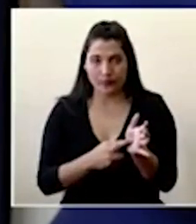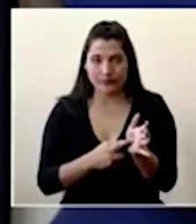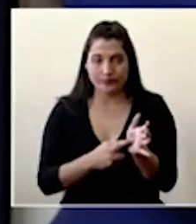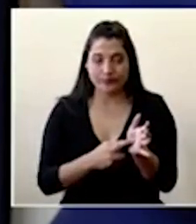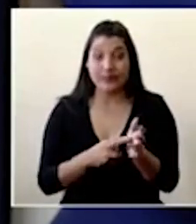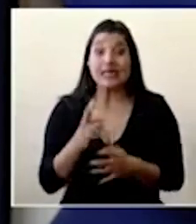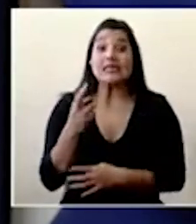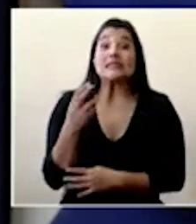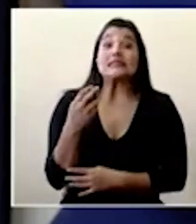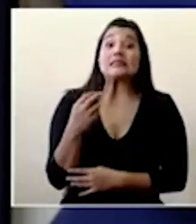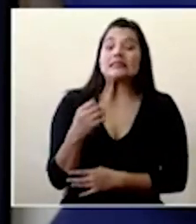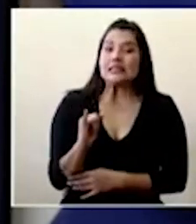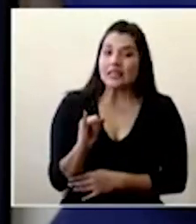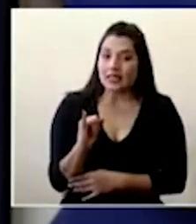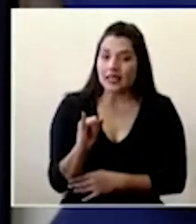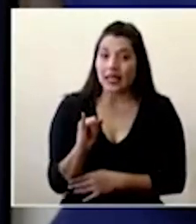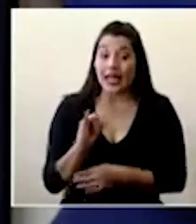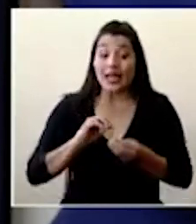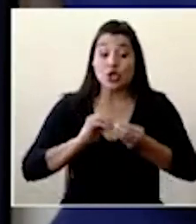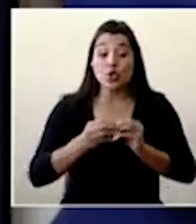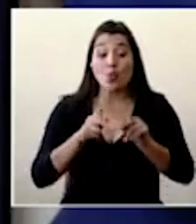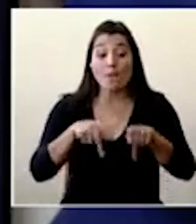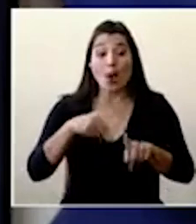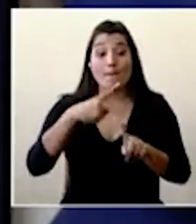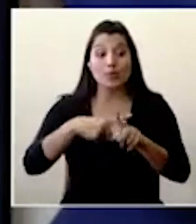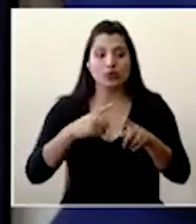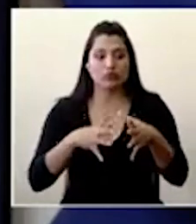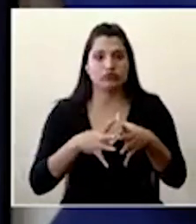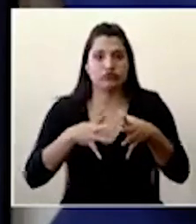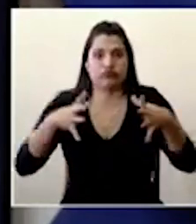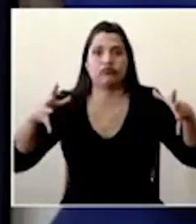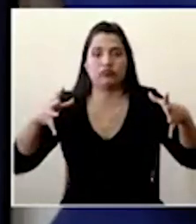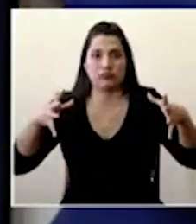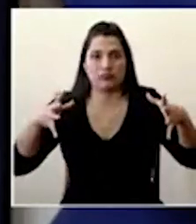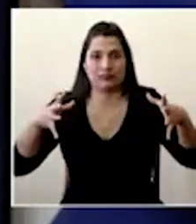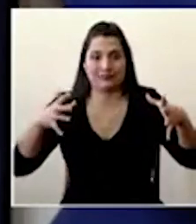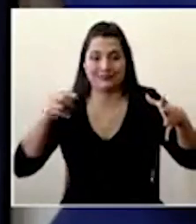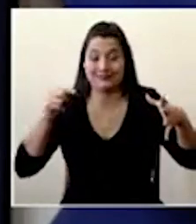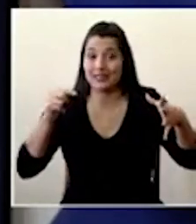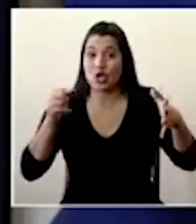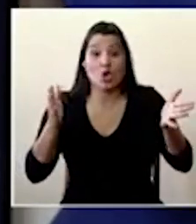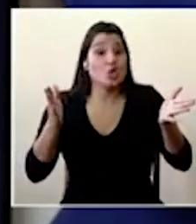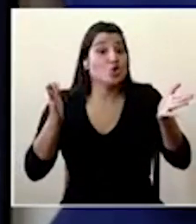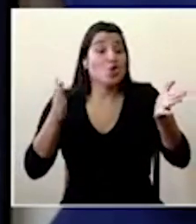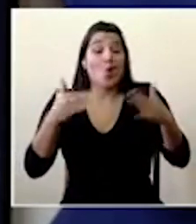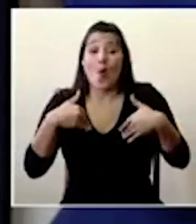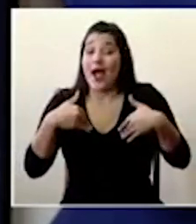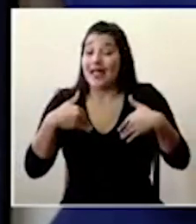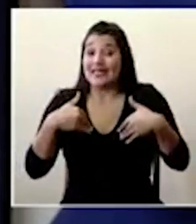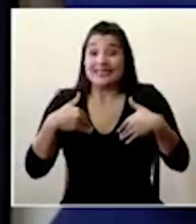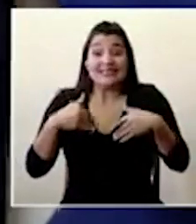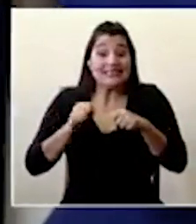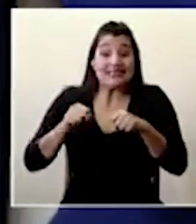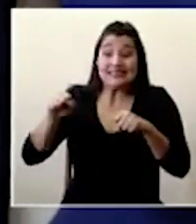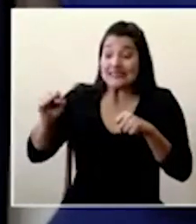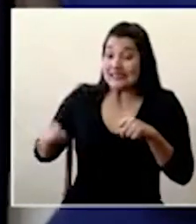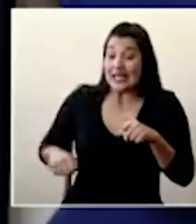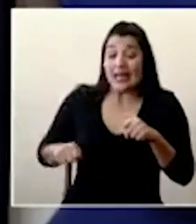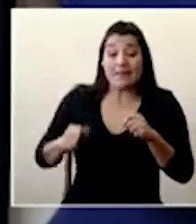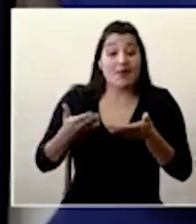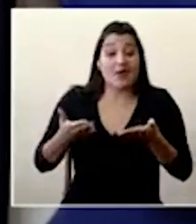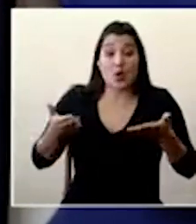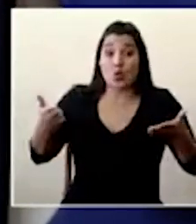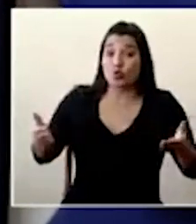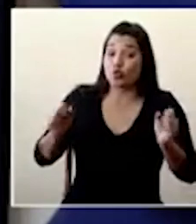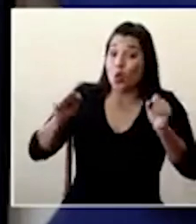si el crecimiento de casos es exponencial no hay recursos que sean suficientes